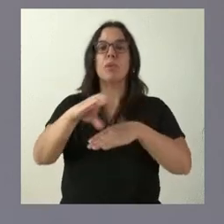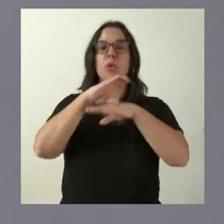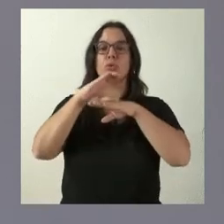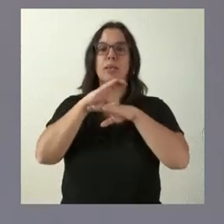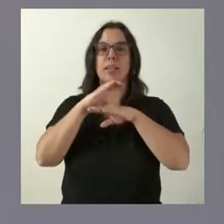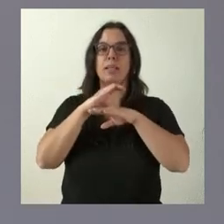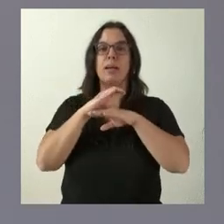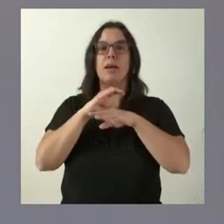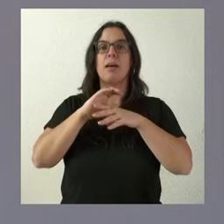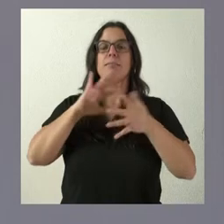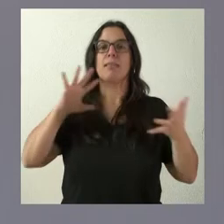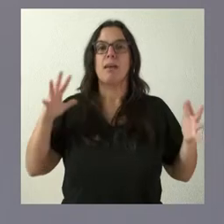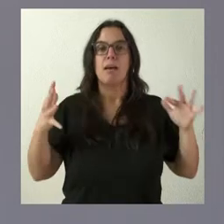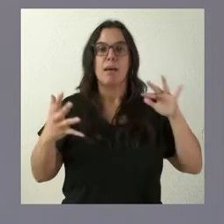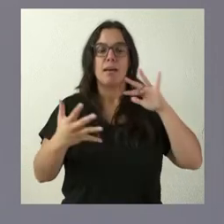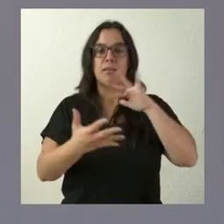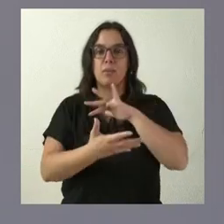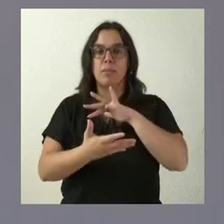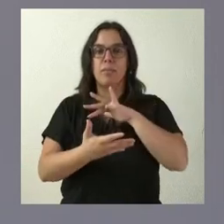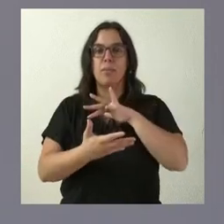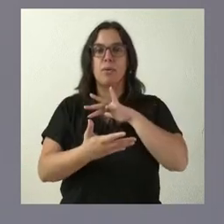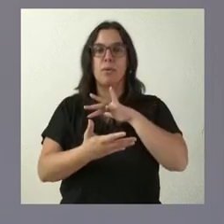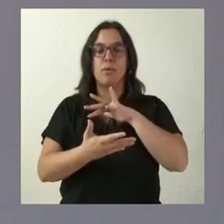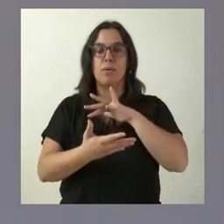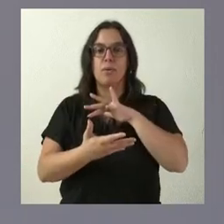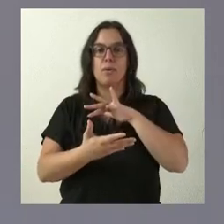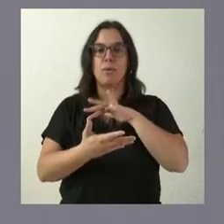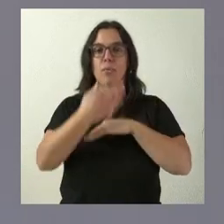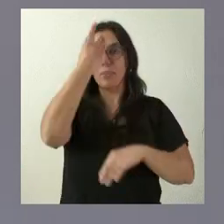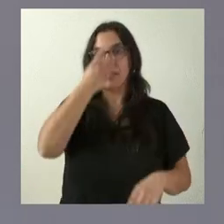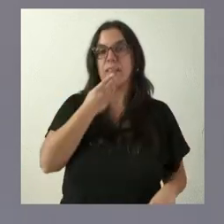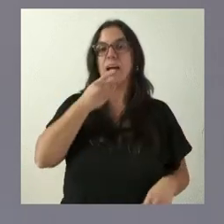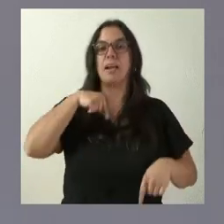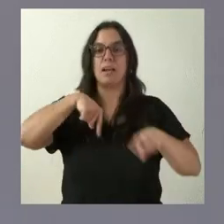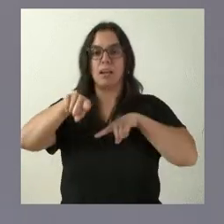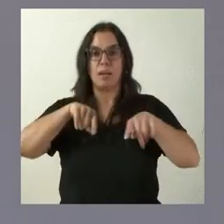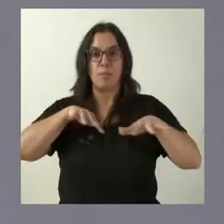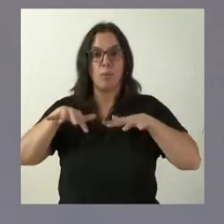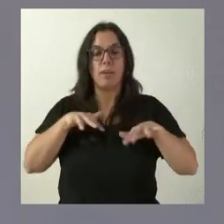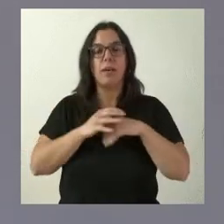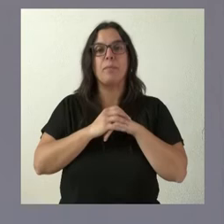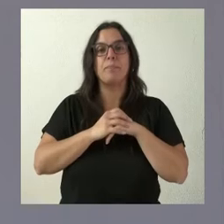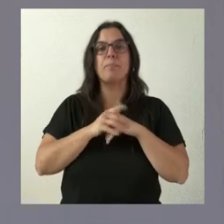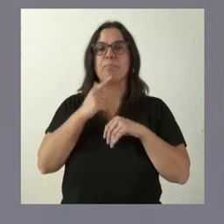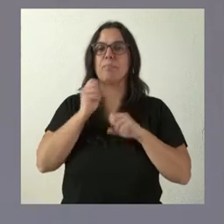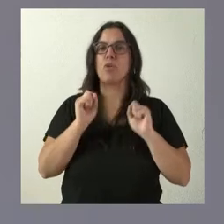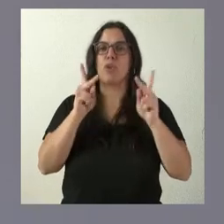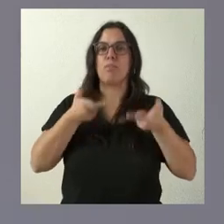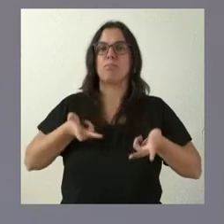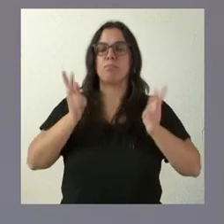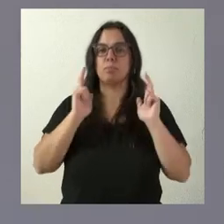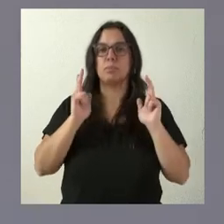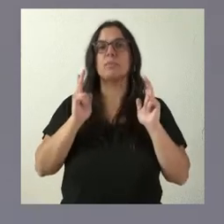de Transformación Digital y Movilidad, se da luz verde a la cesión de la